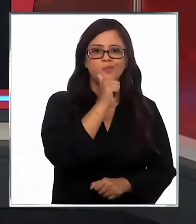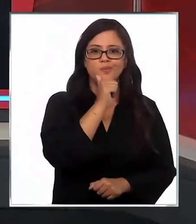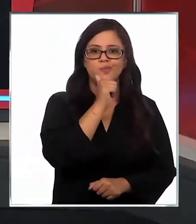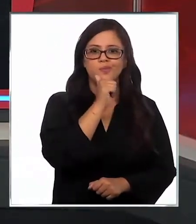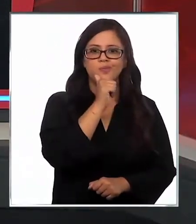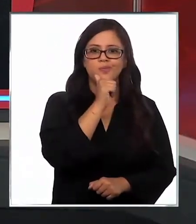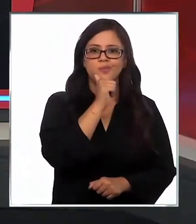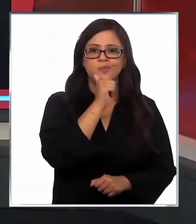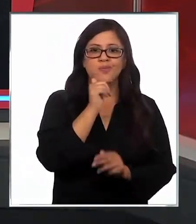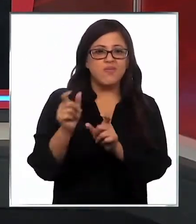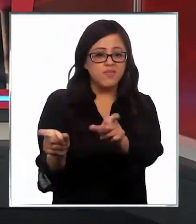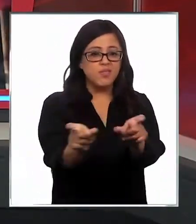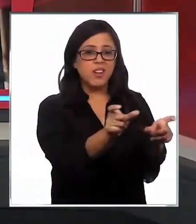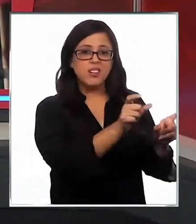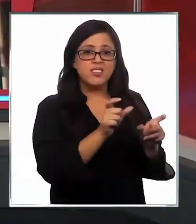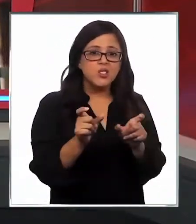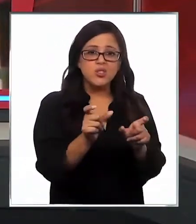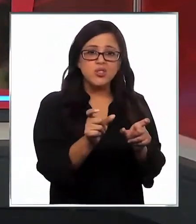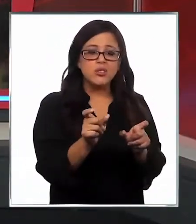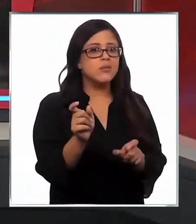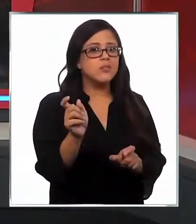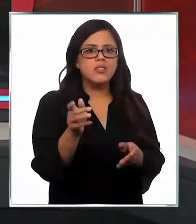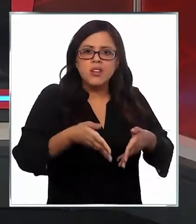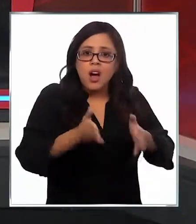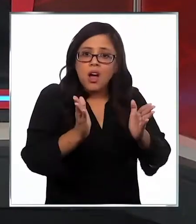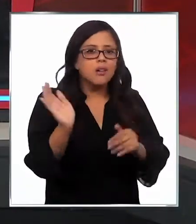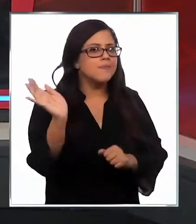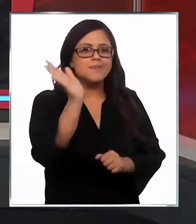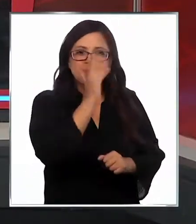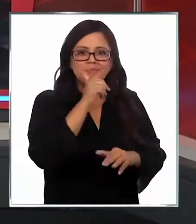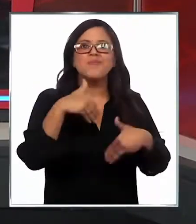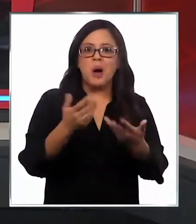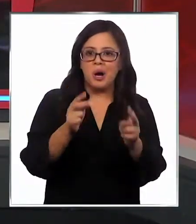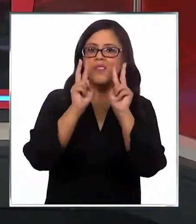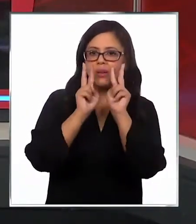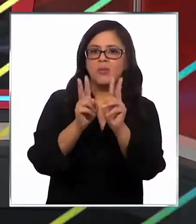nula fiscalización en las calles, como nos muestra Pucón TV.